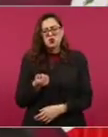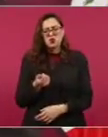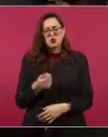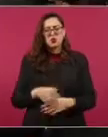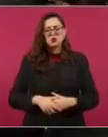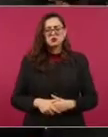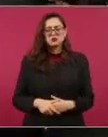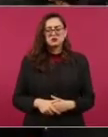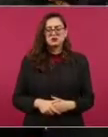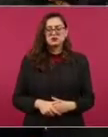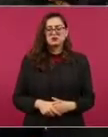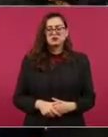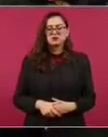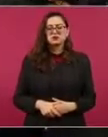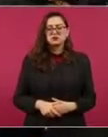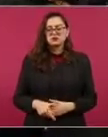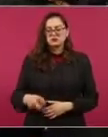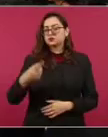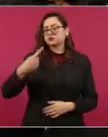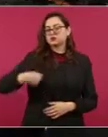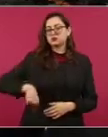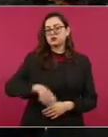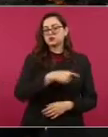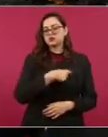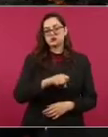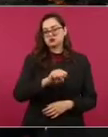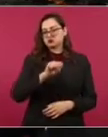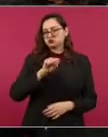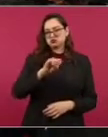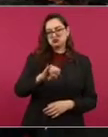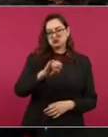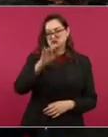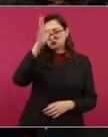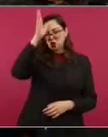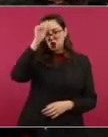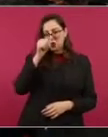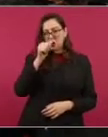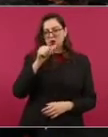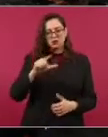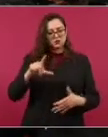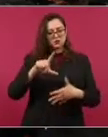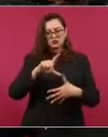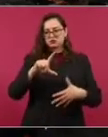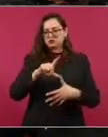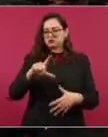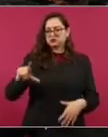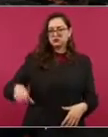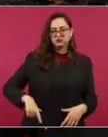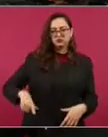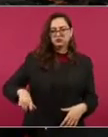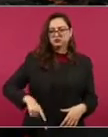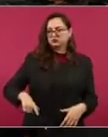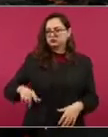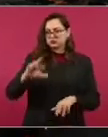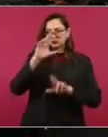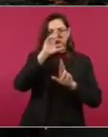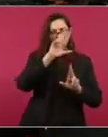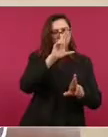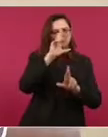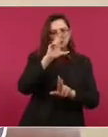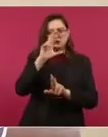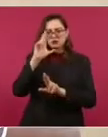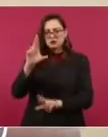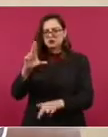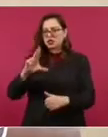Estamos a favor de todos los gobiernos de América Latina, del Caribe, de